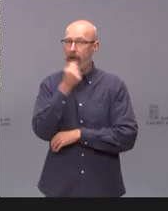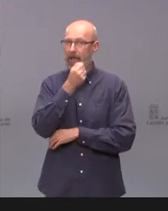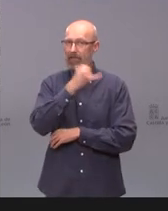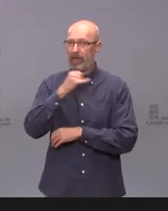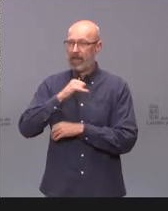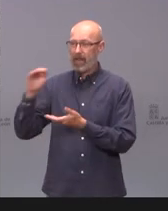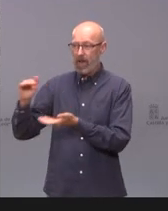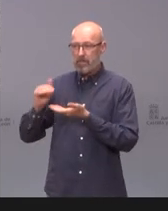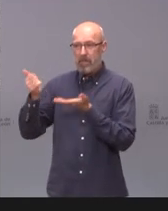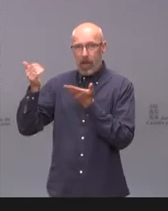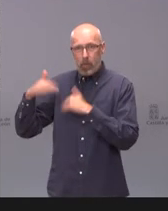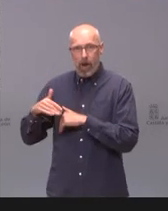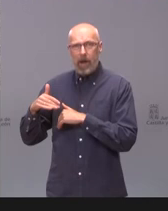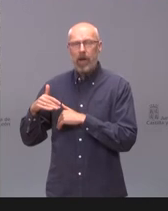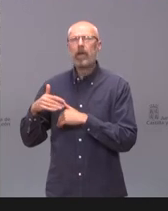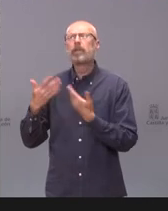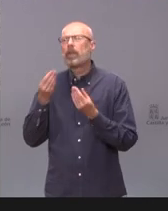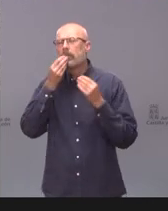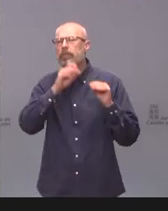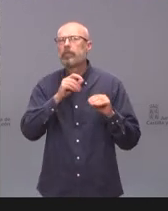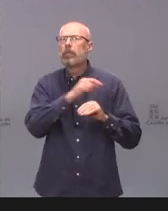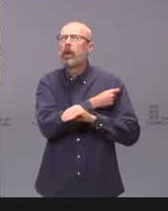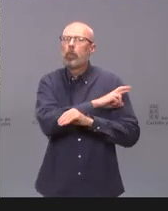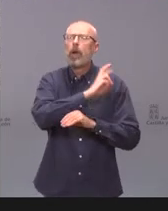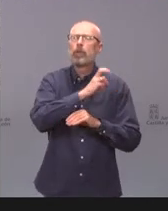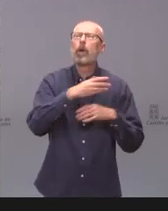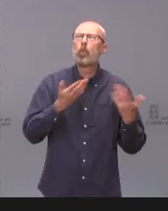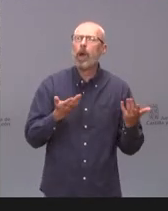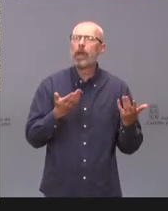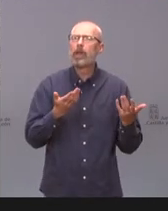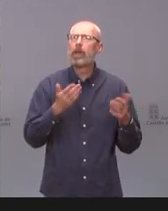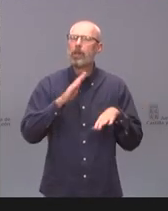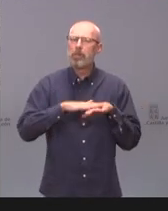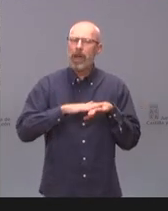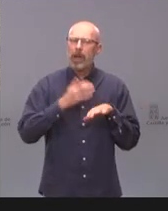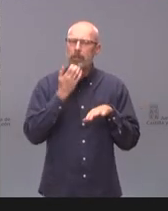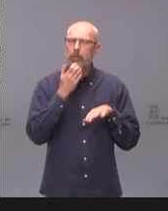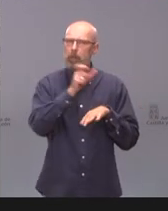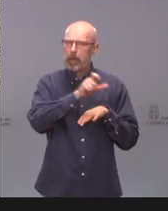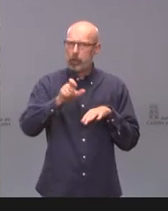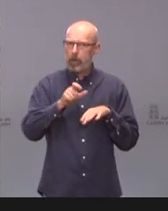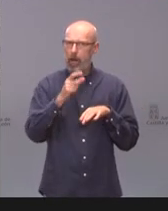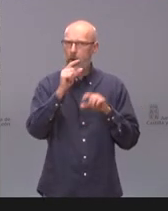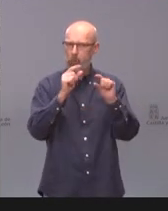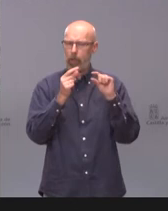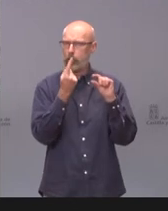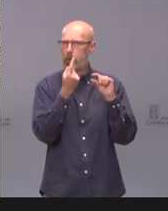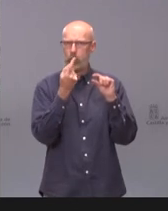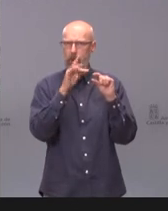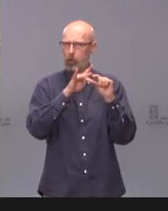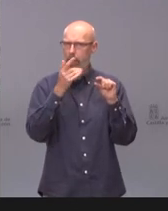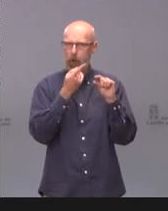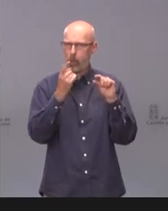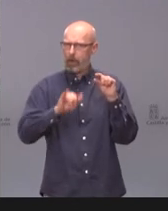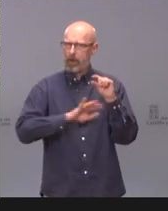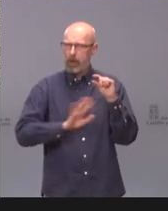La pregunta es con qué vacunas se sustituiría entonces a las personas que o bien han recibido solo la primera dosis o bien todavía tienen que